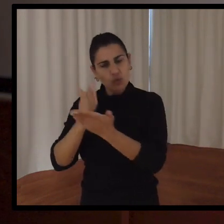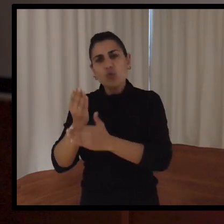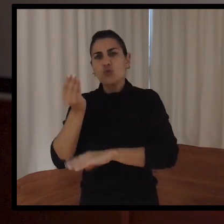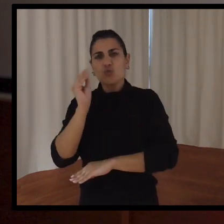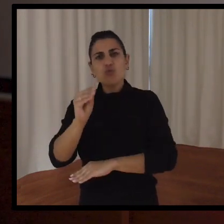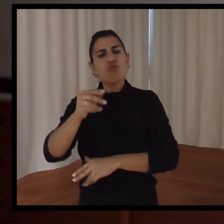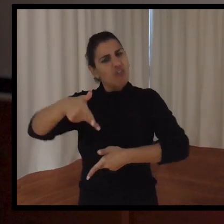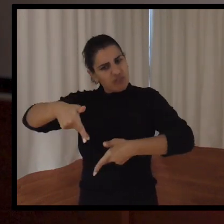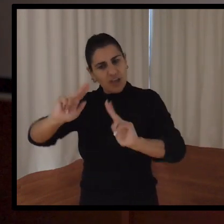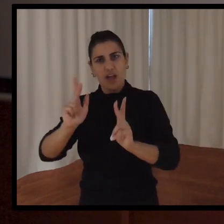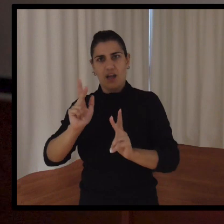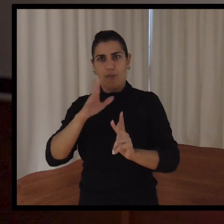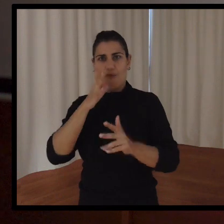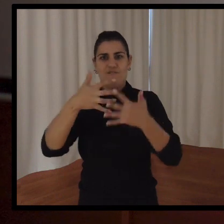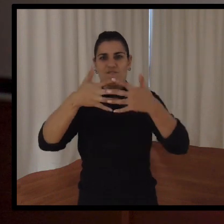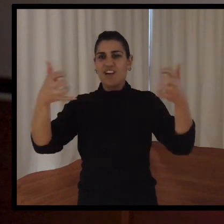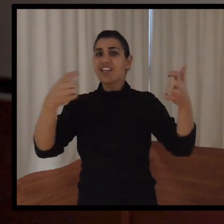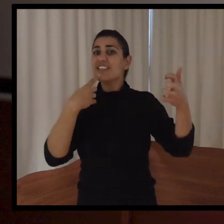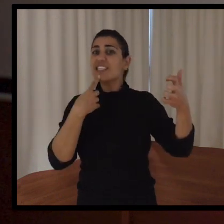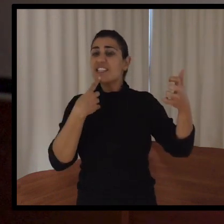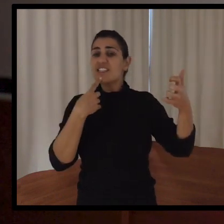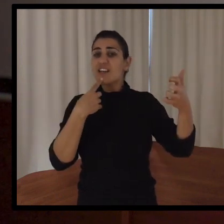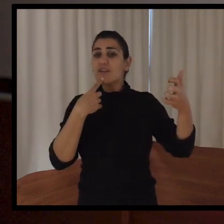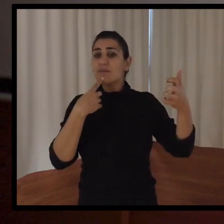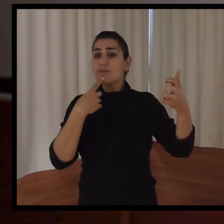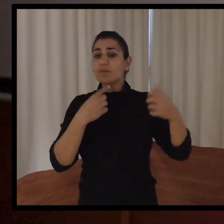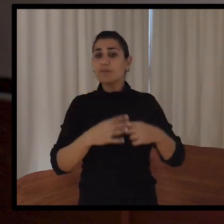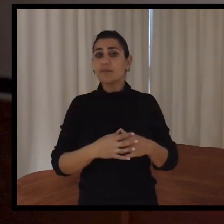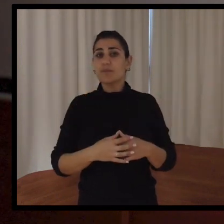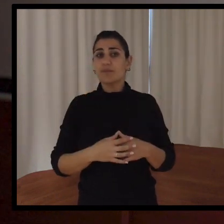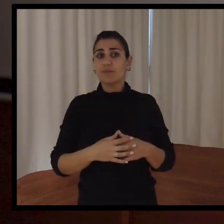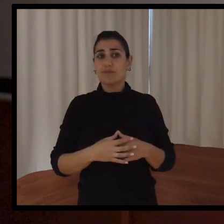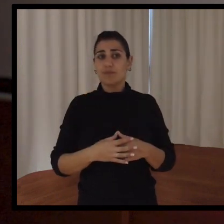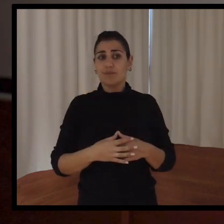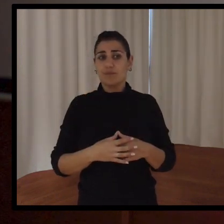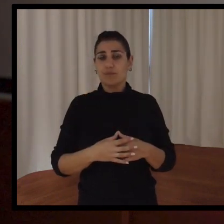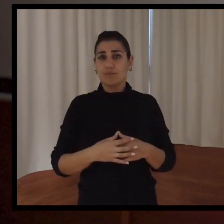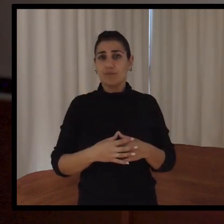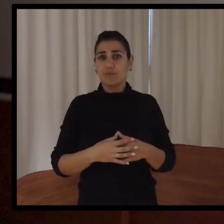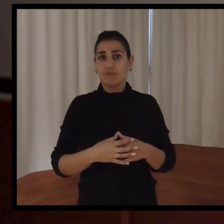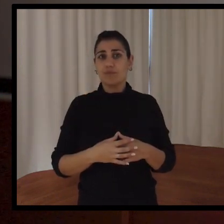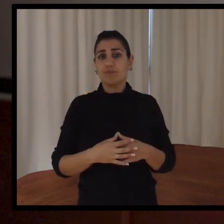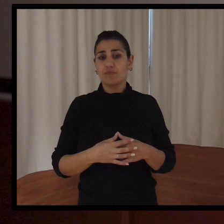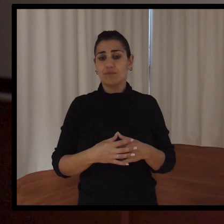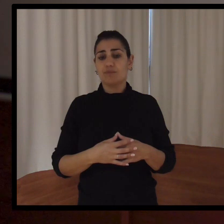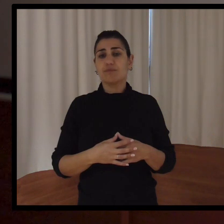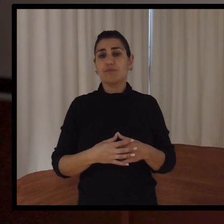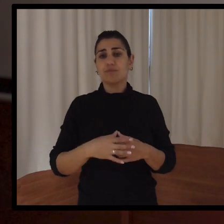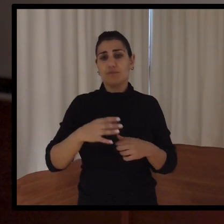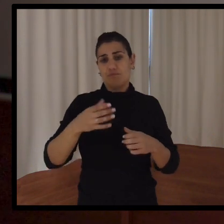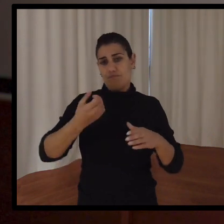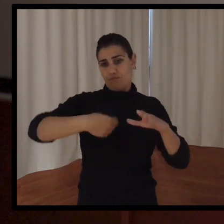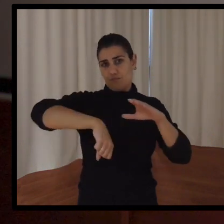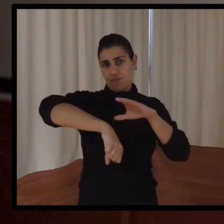Porque hay un lema que es, acuéstense con el balón y levántense con los